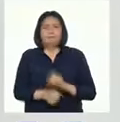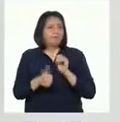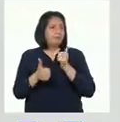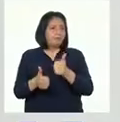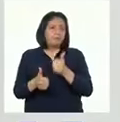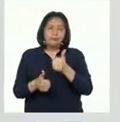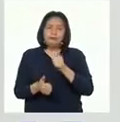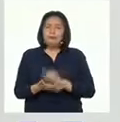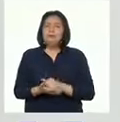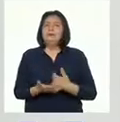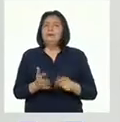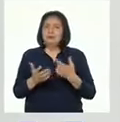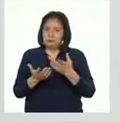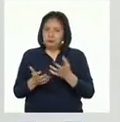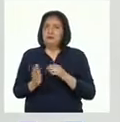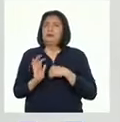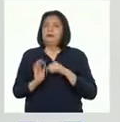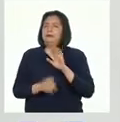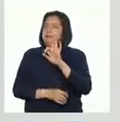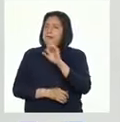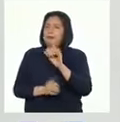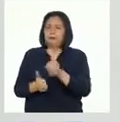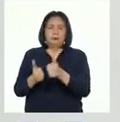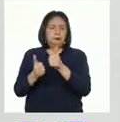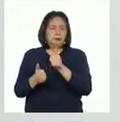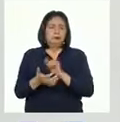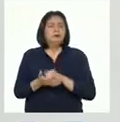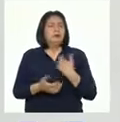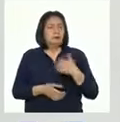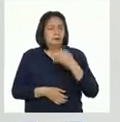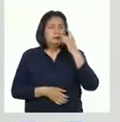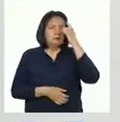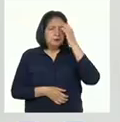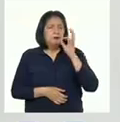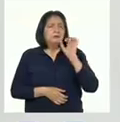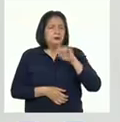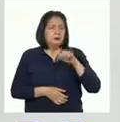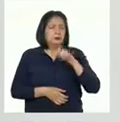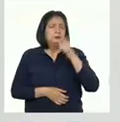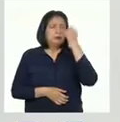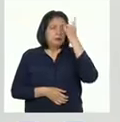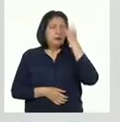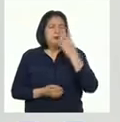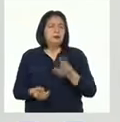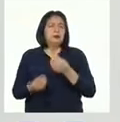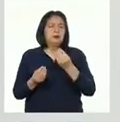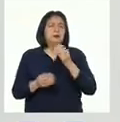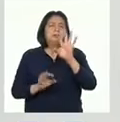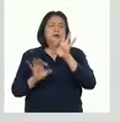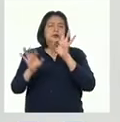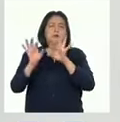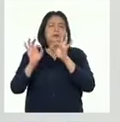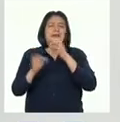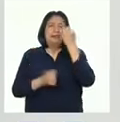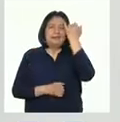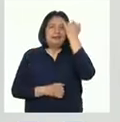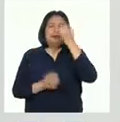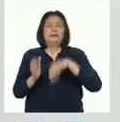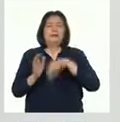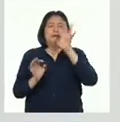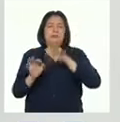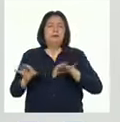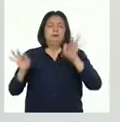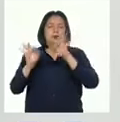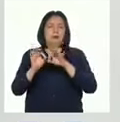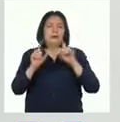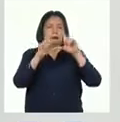Estupendo parafraseo, Fernando. Creo que estamos comprendiendo bien cómo encontrar las ideas principales para